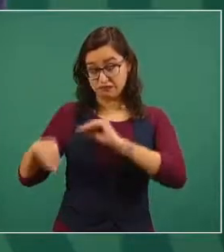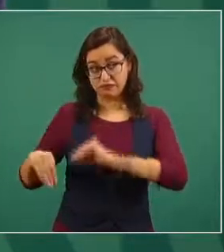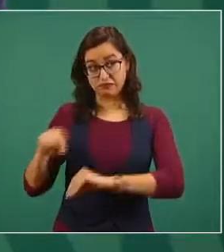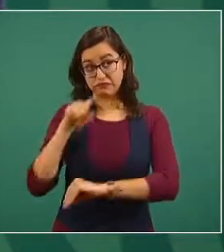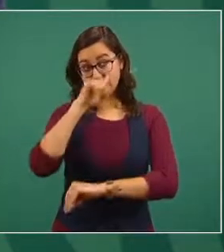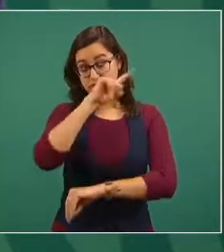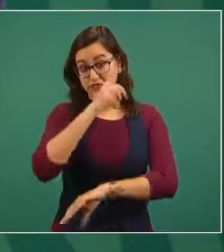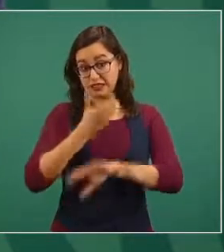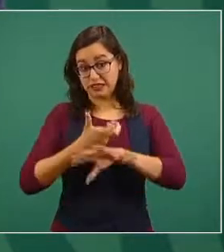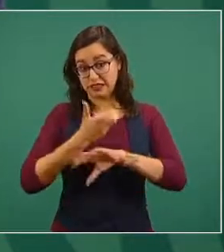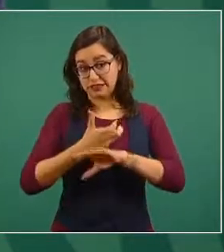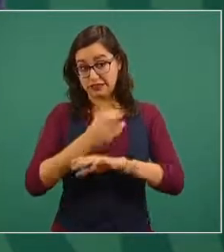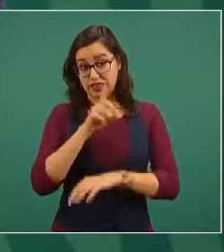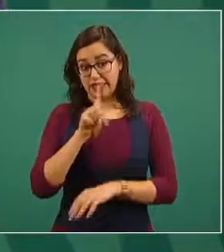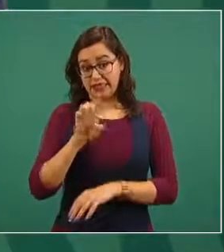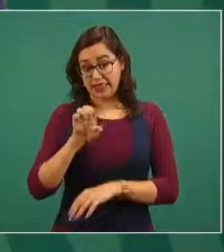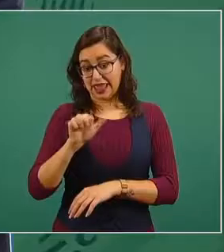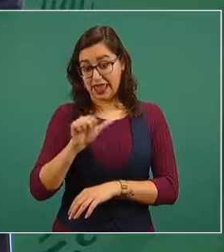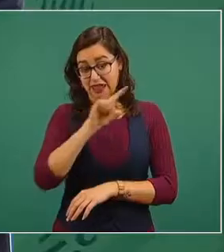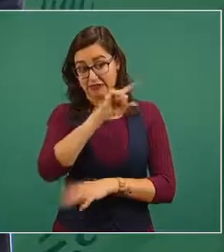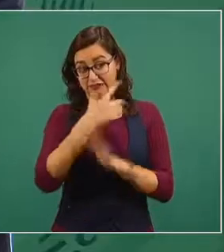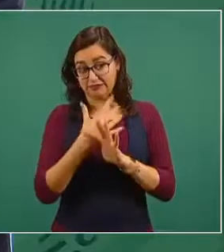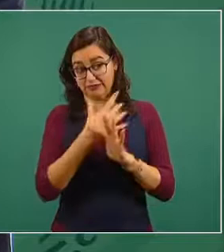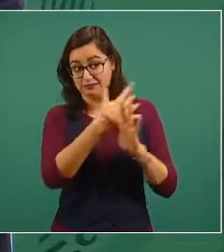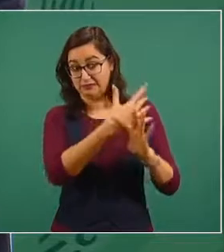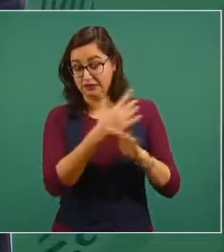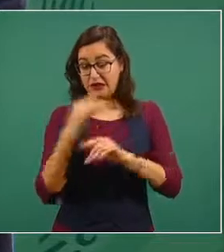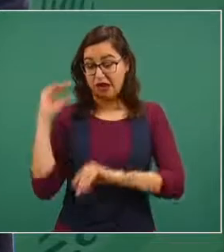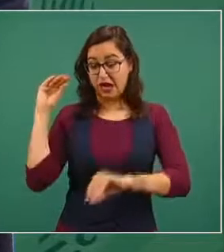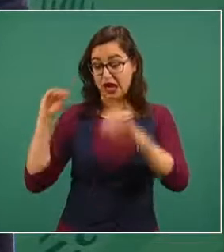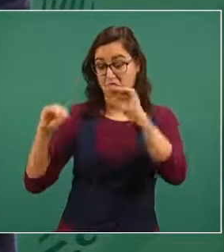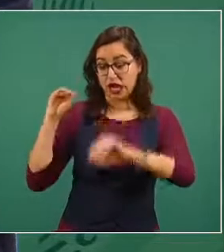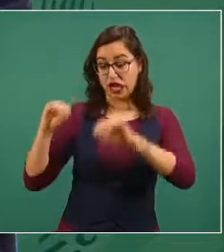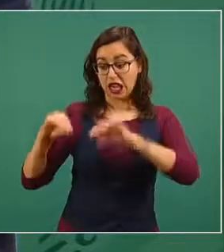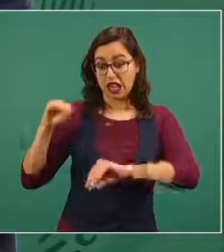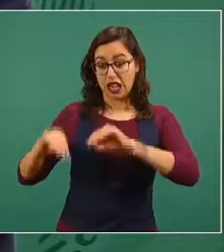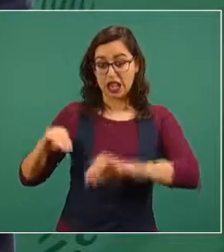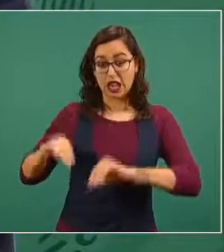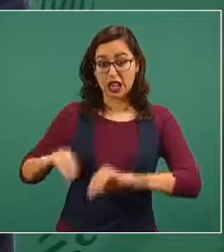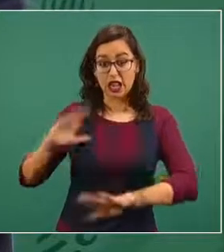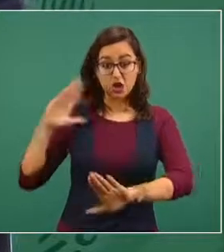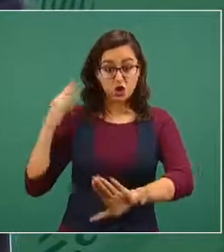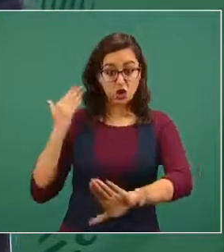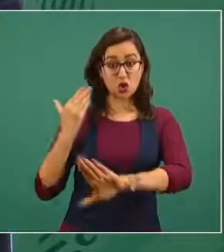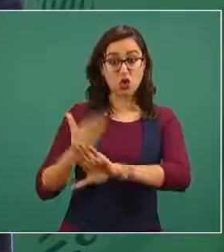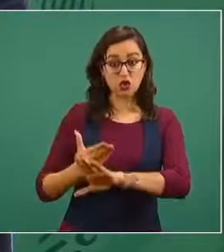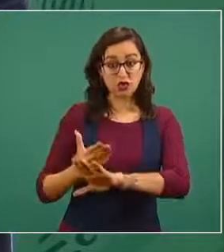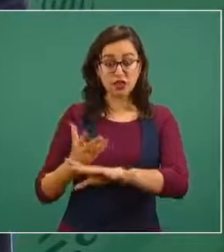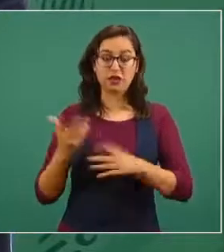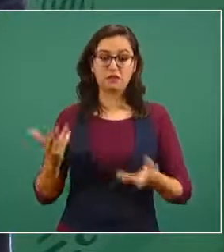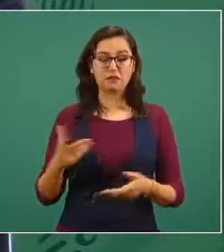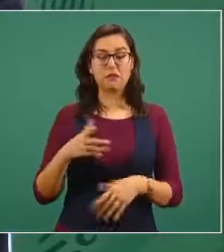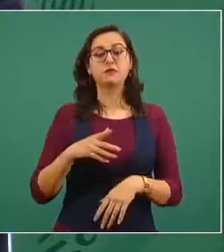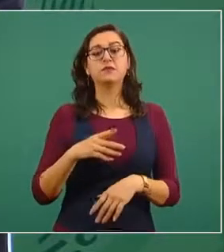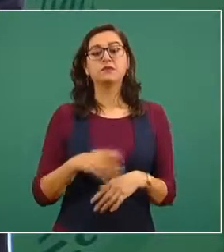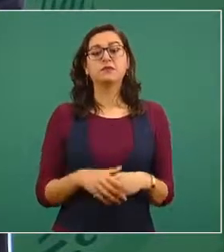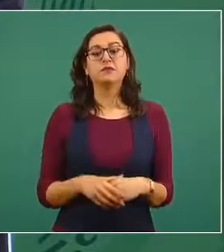estadounidense encargada del combate a las drogas,